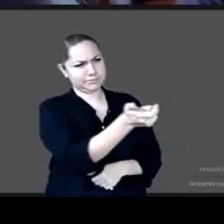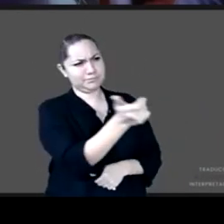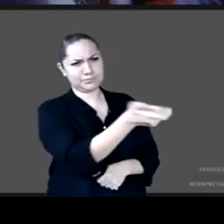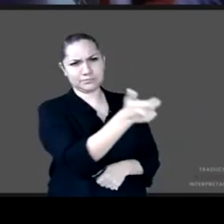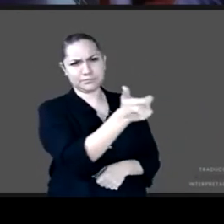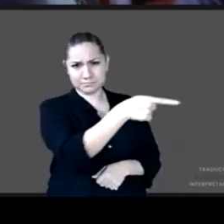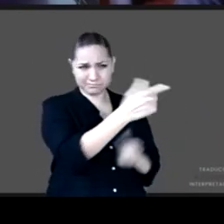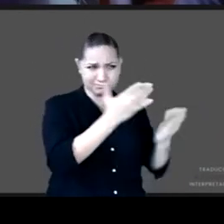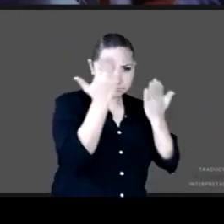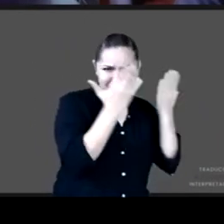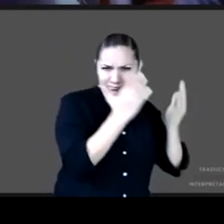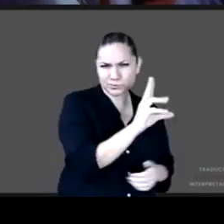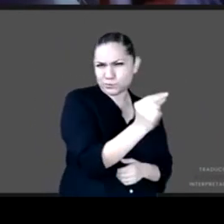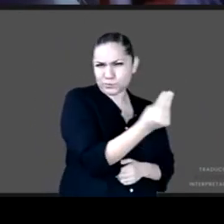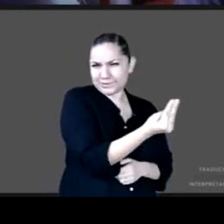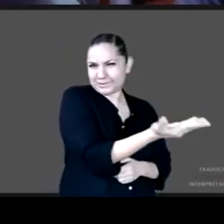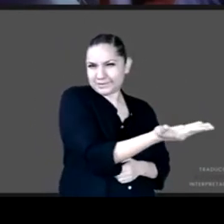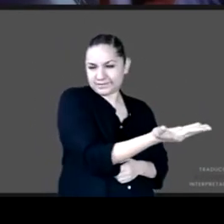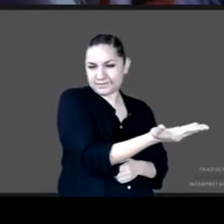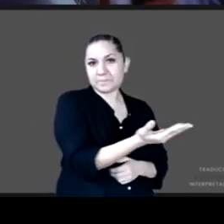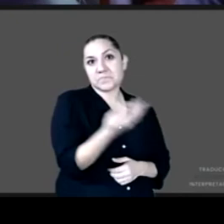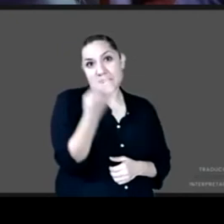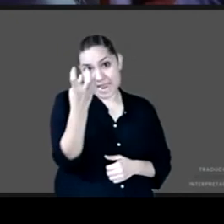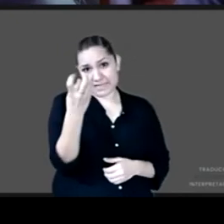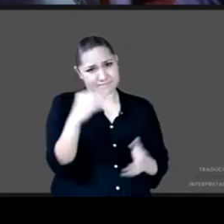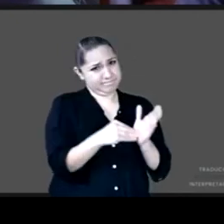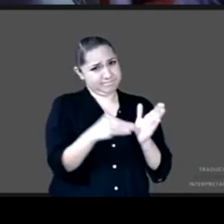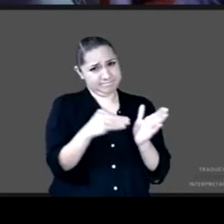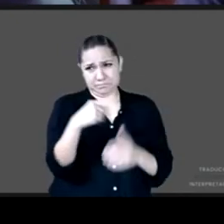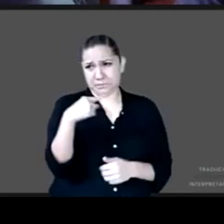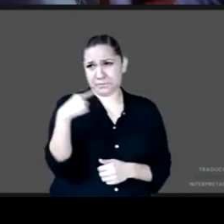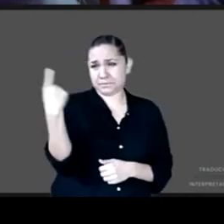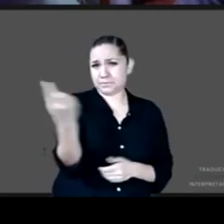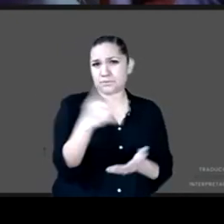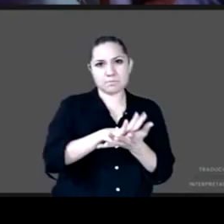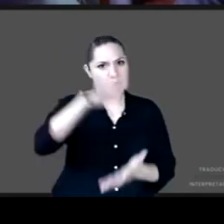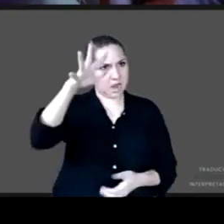arraigada y está muy ligada también a los temas de educación, obviamente.